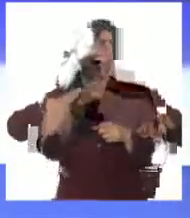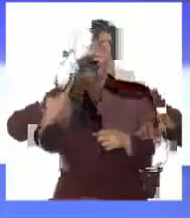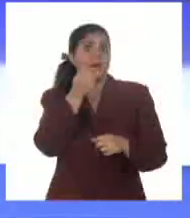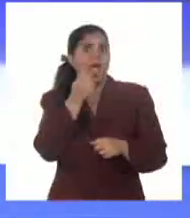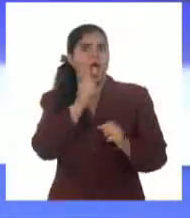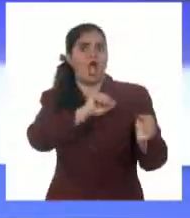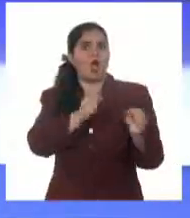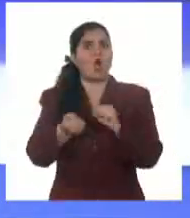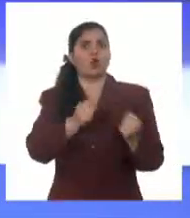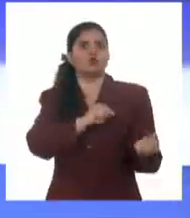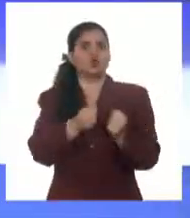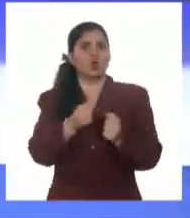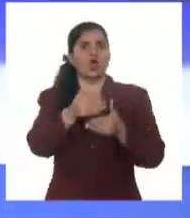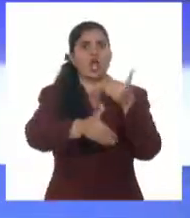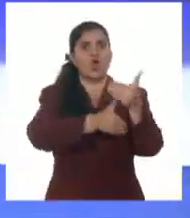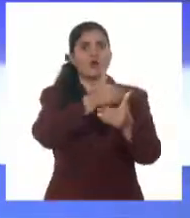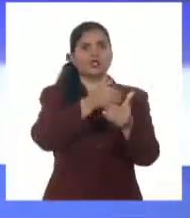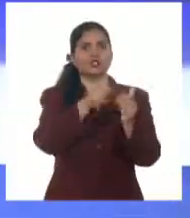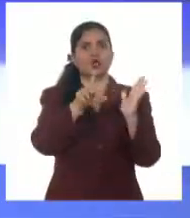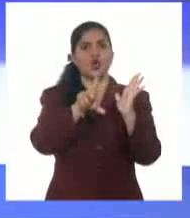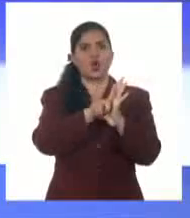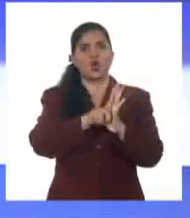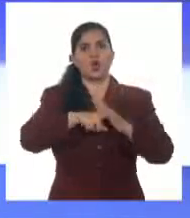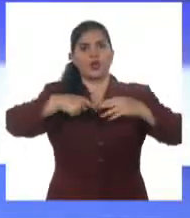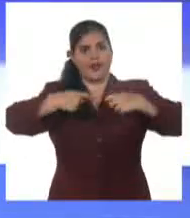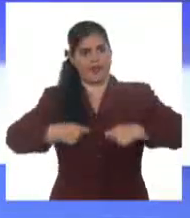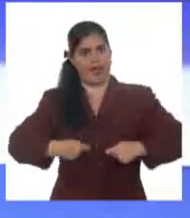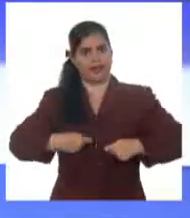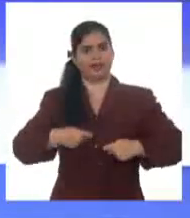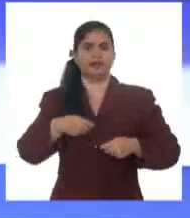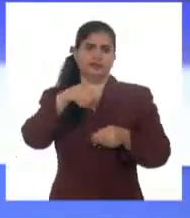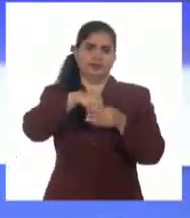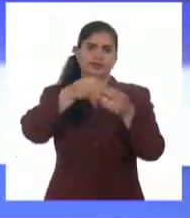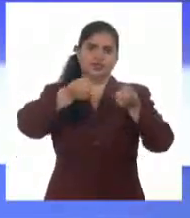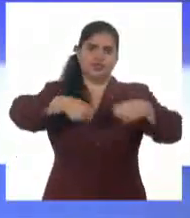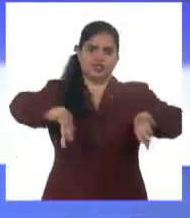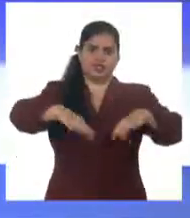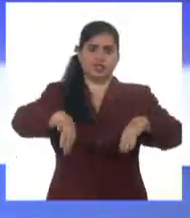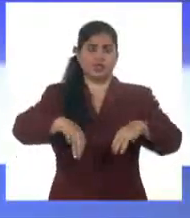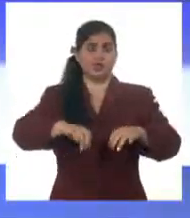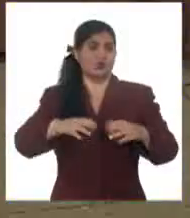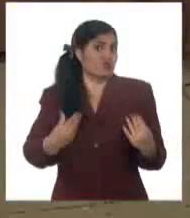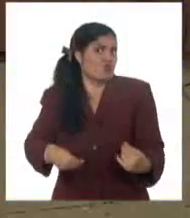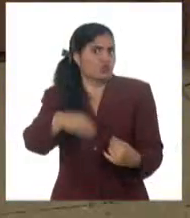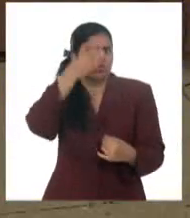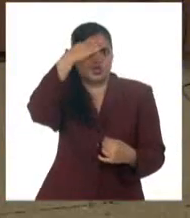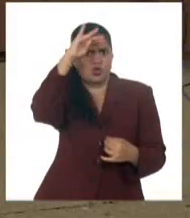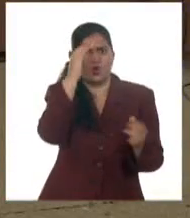en los procesos judiciales, teniendo en cuenta el comportamiento de la actividad delictiva en el país.